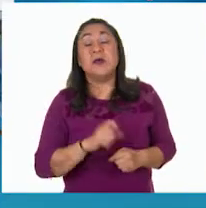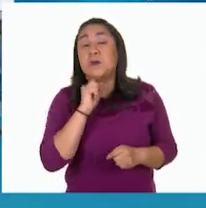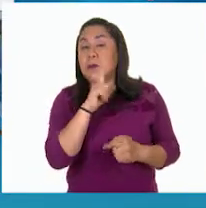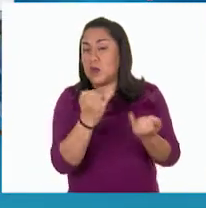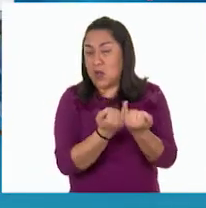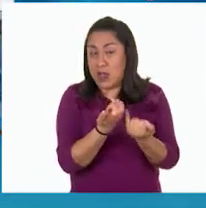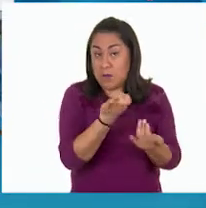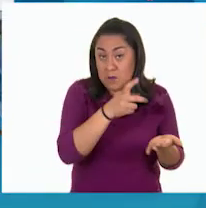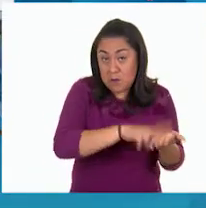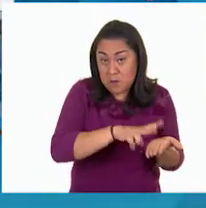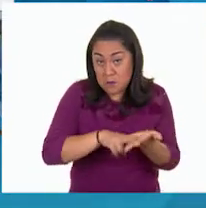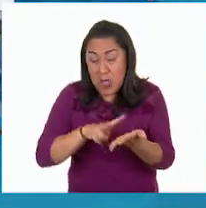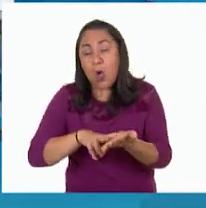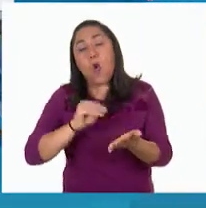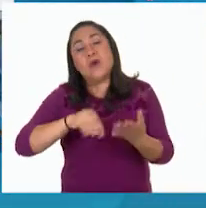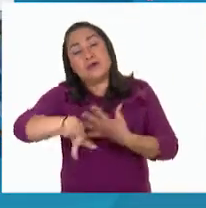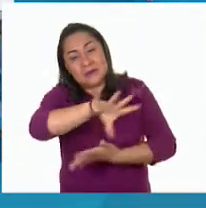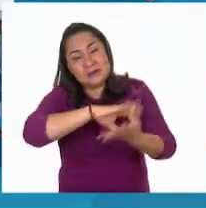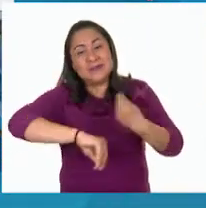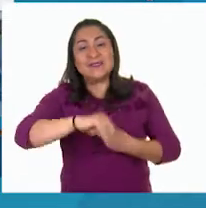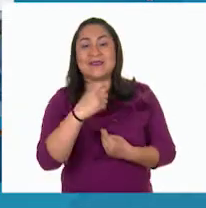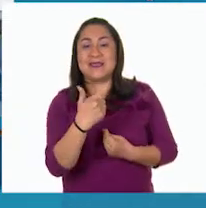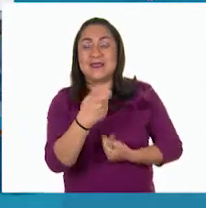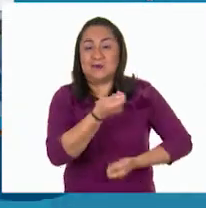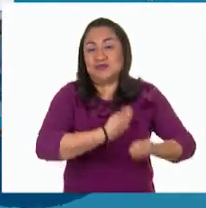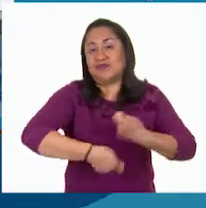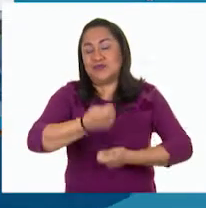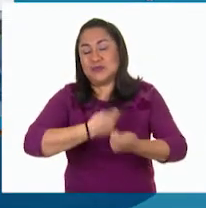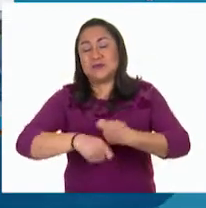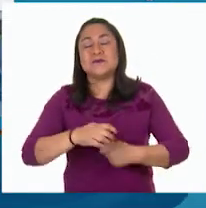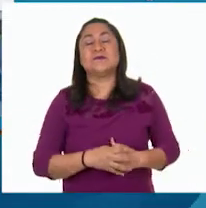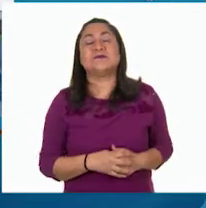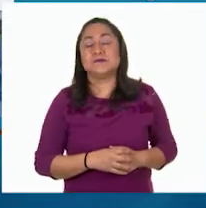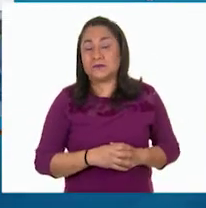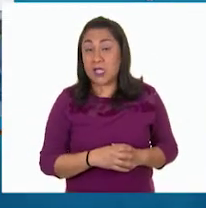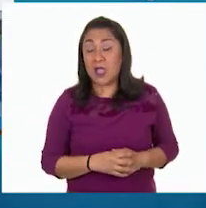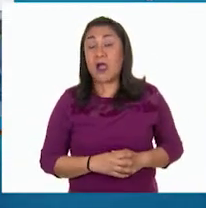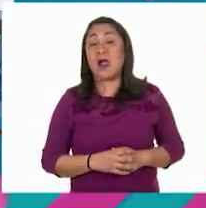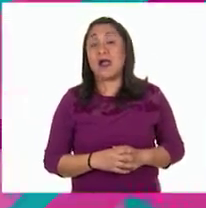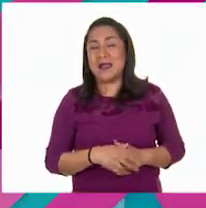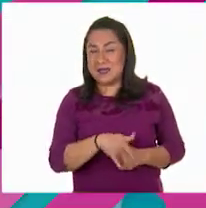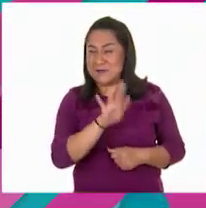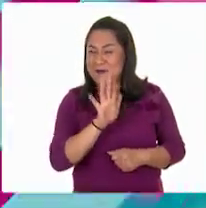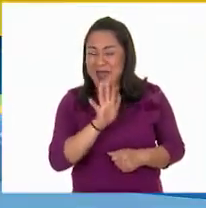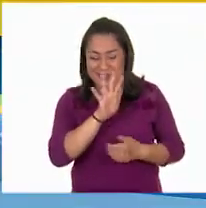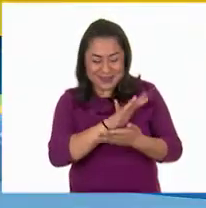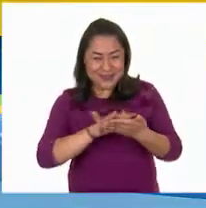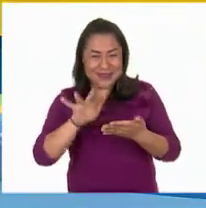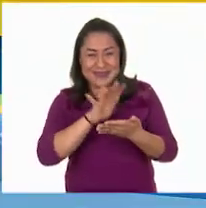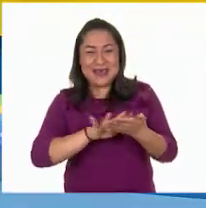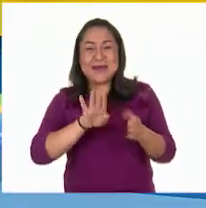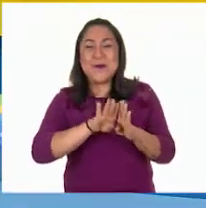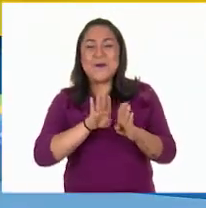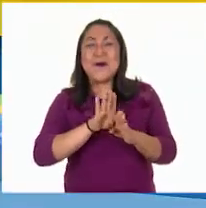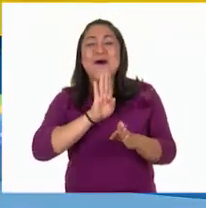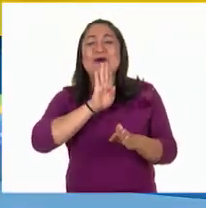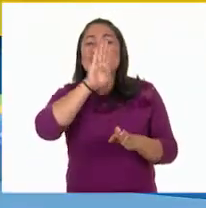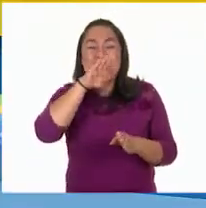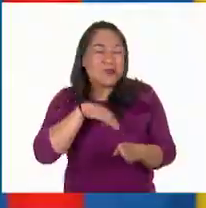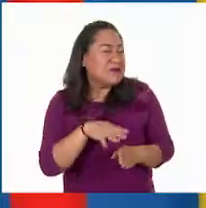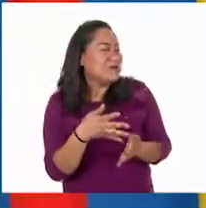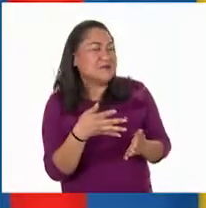valor o a cambio de dinero. Así es. Muy bien. Maestra, parece trabalenguas. No entendí del todo, la verdad.